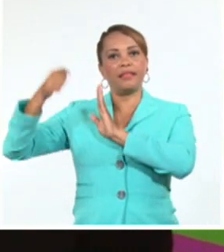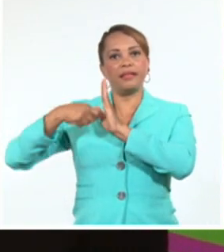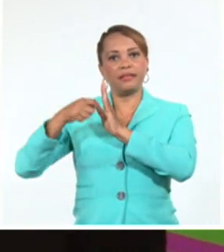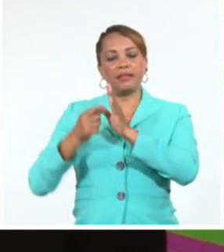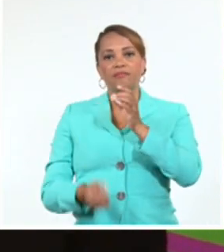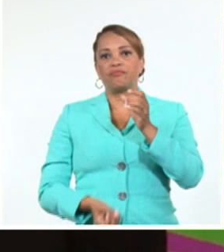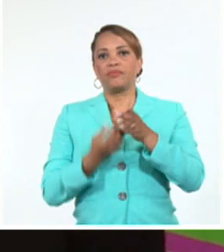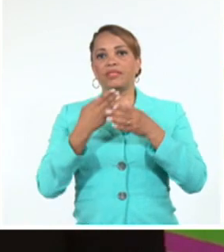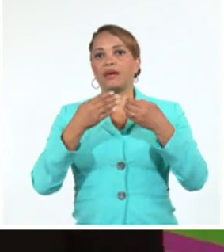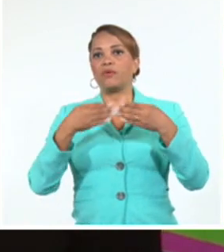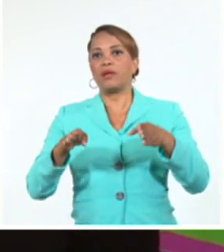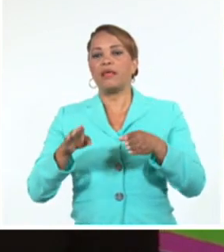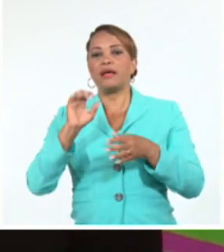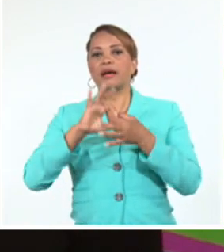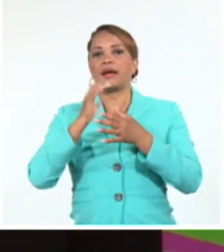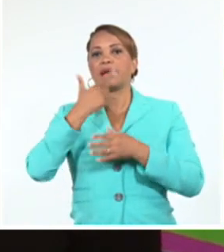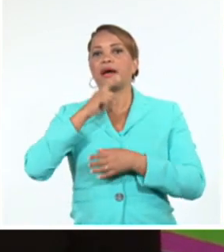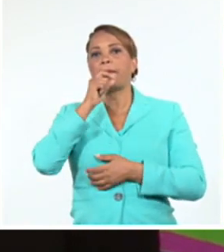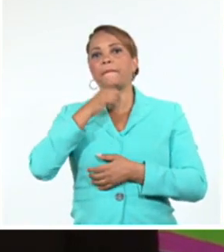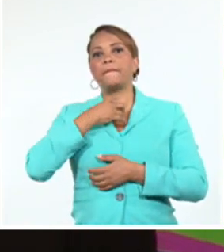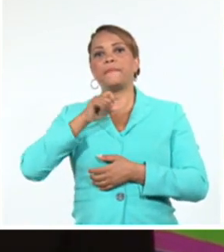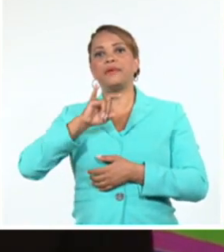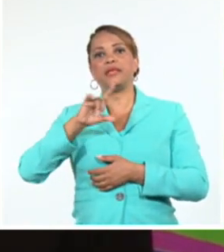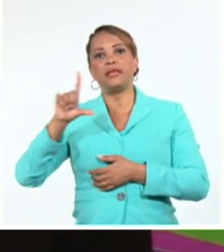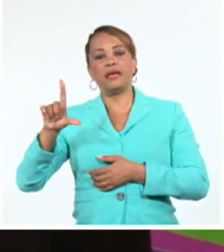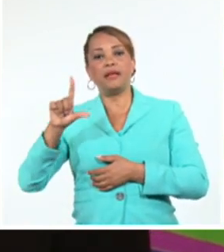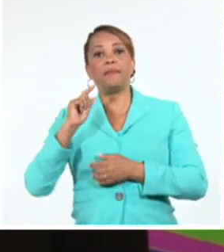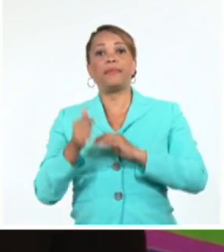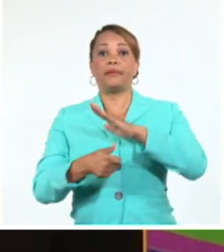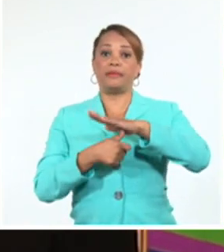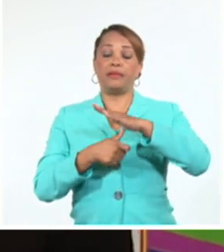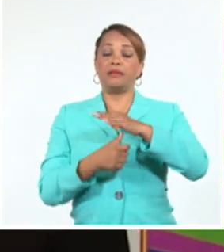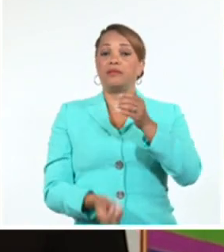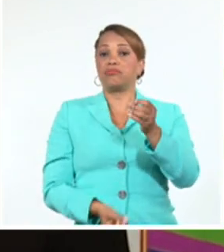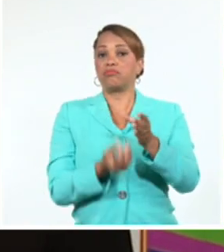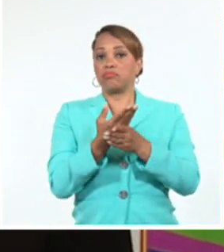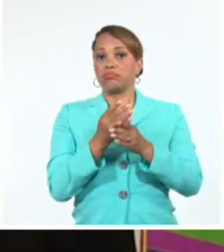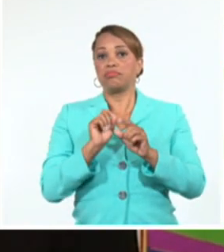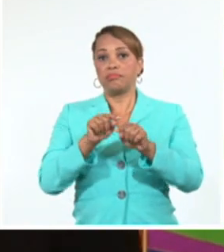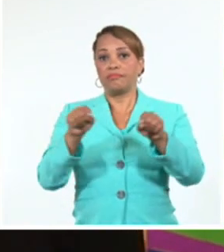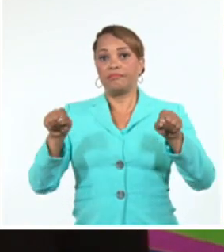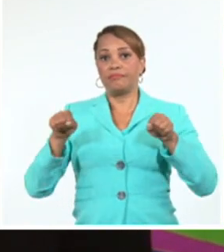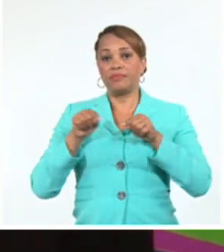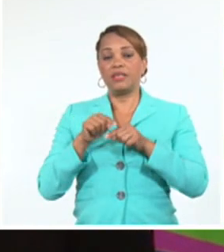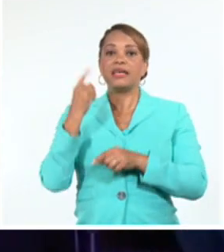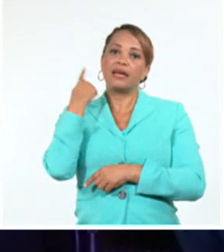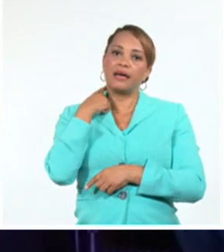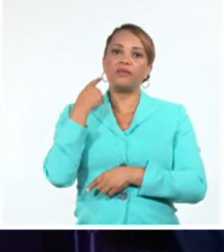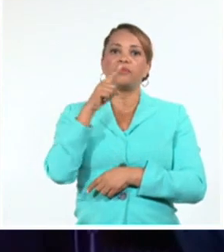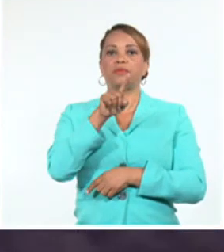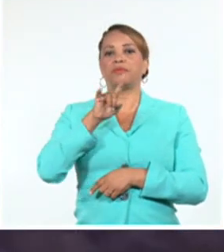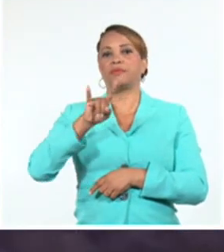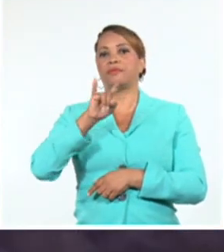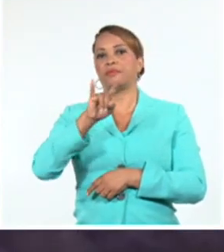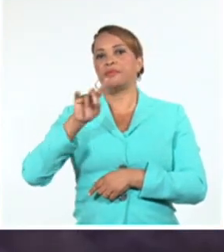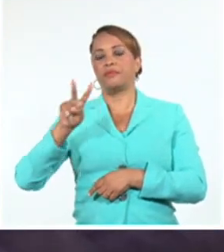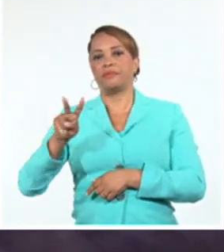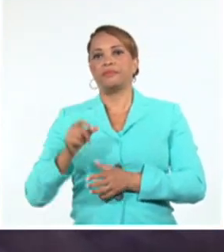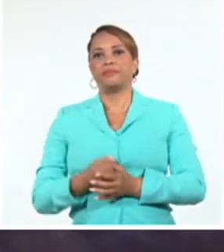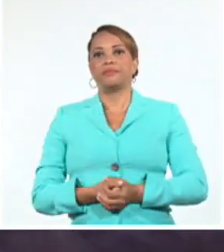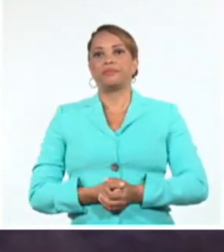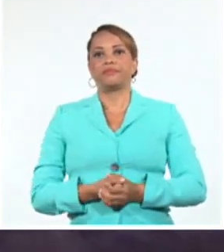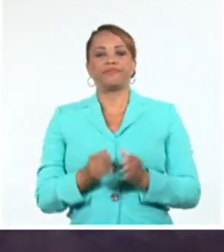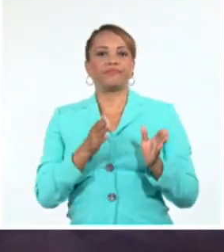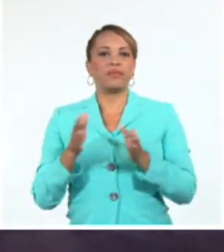Márquez, el presidente de nuestra fundación, en el año 92. El encuentro fue un